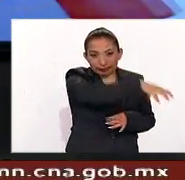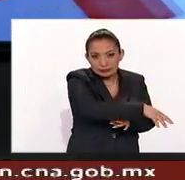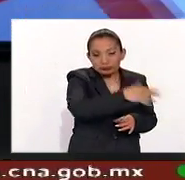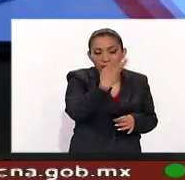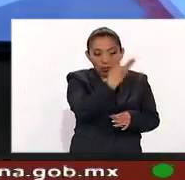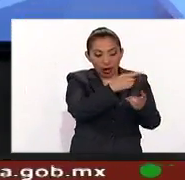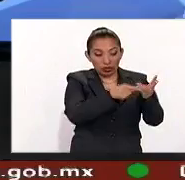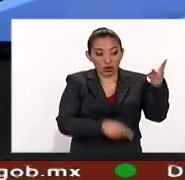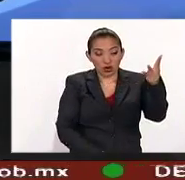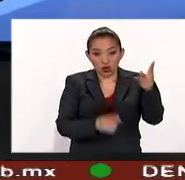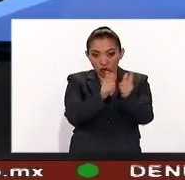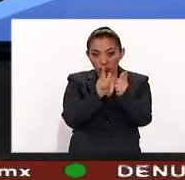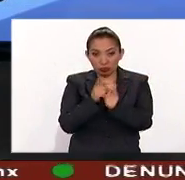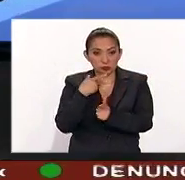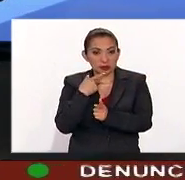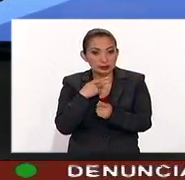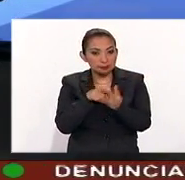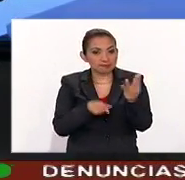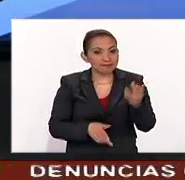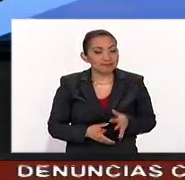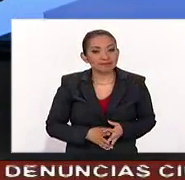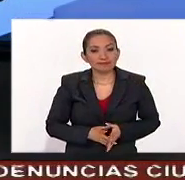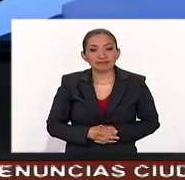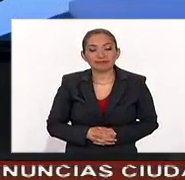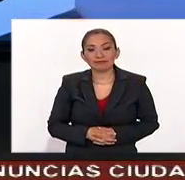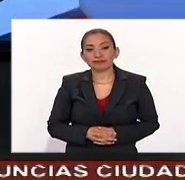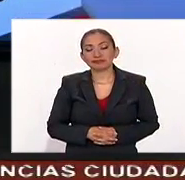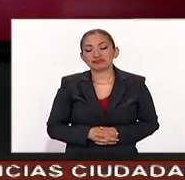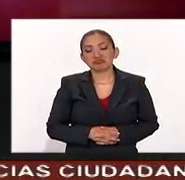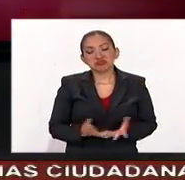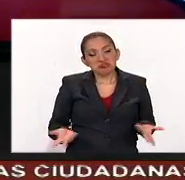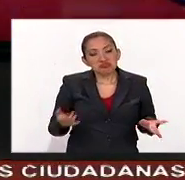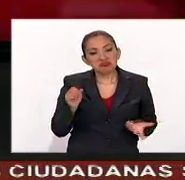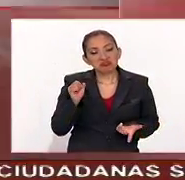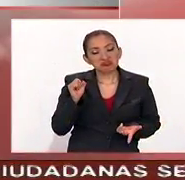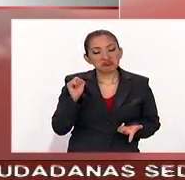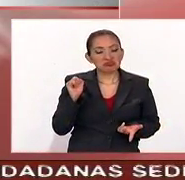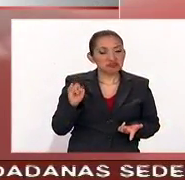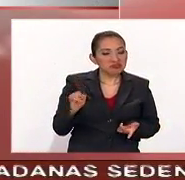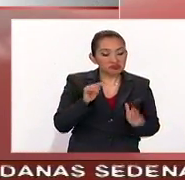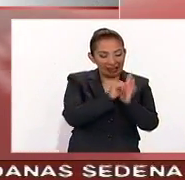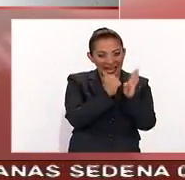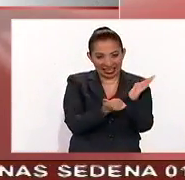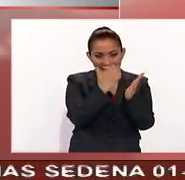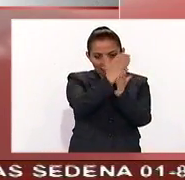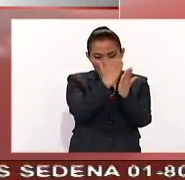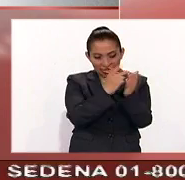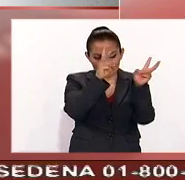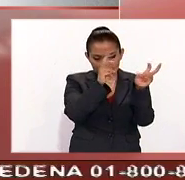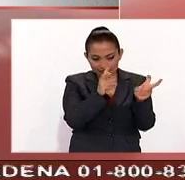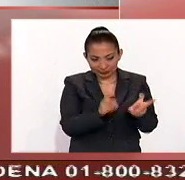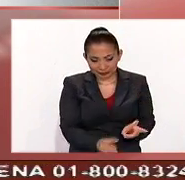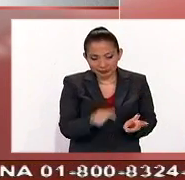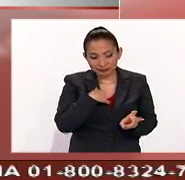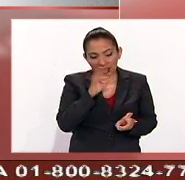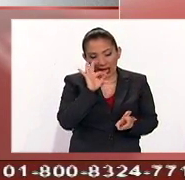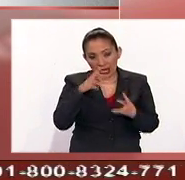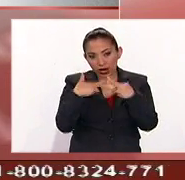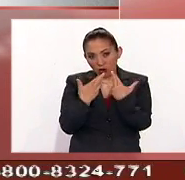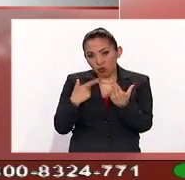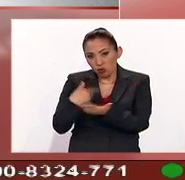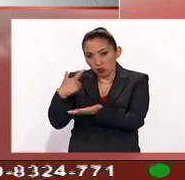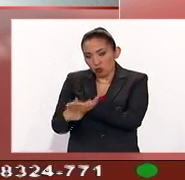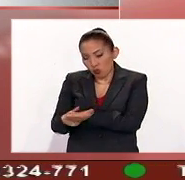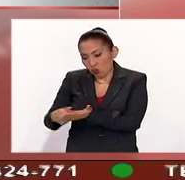todo en los cuatro principales partidos políticos? Sí, para la agenda de hoy se prevén solamente reuniones